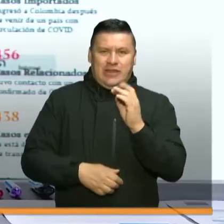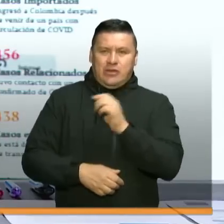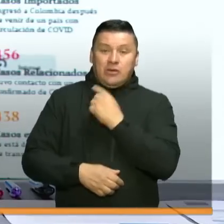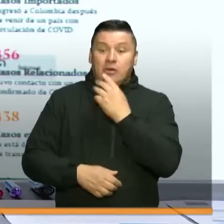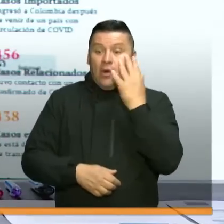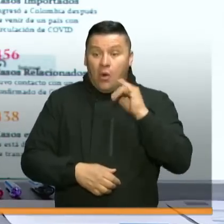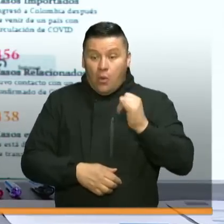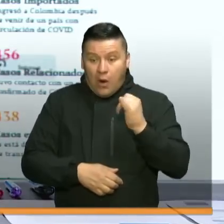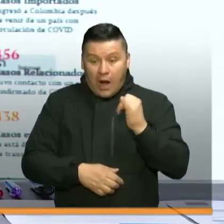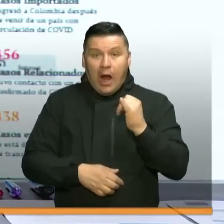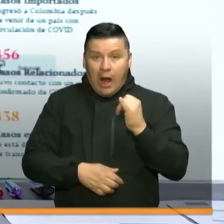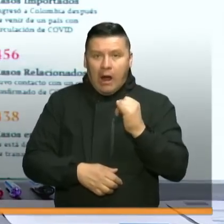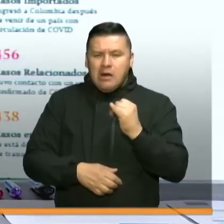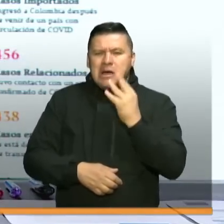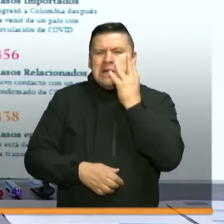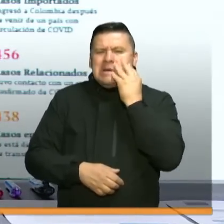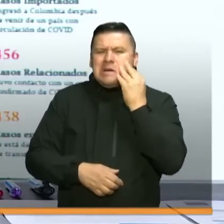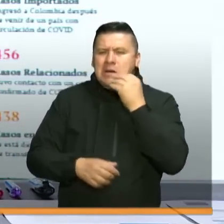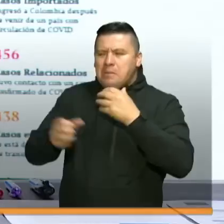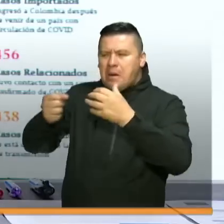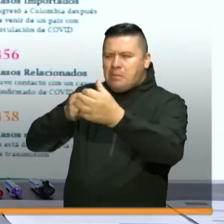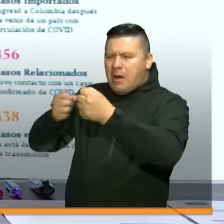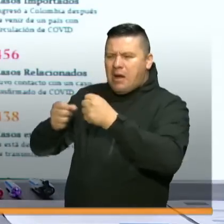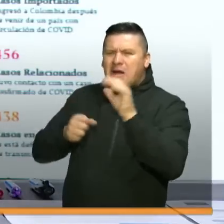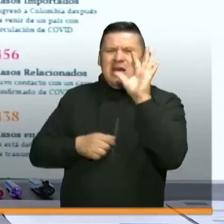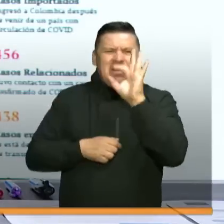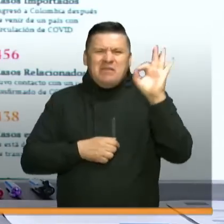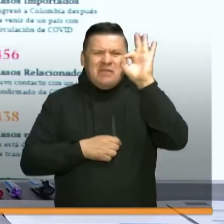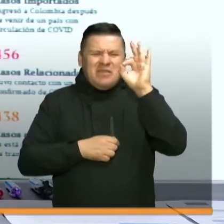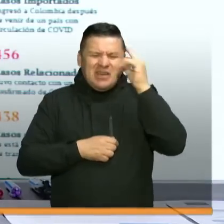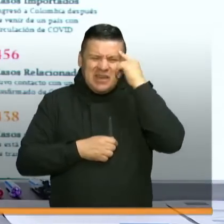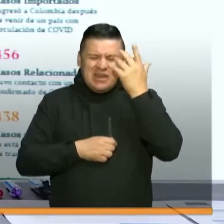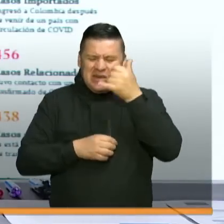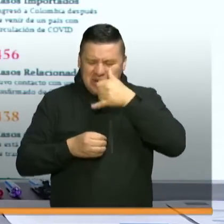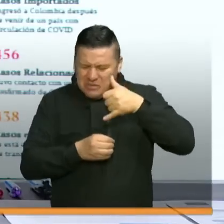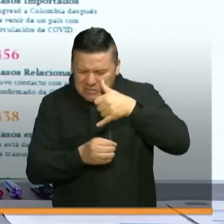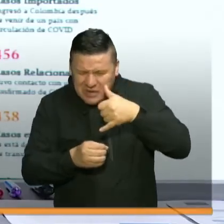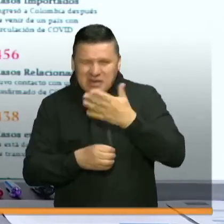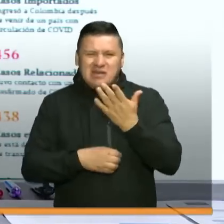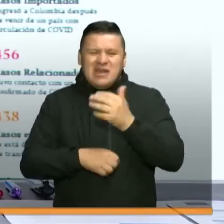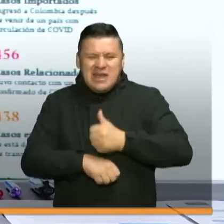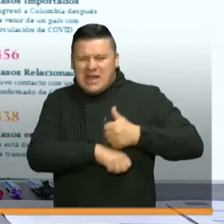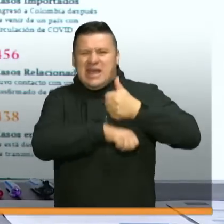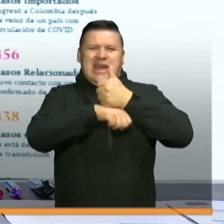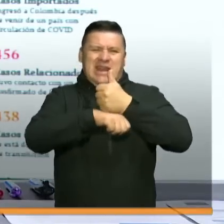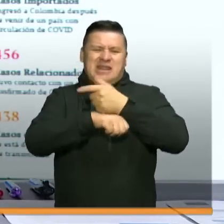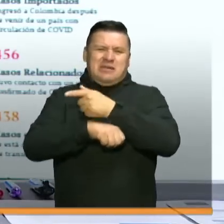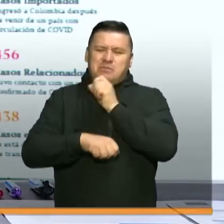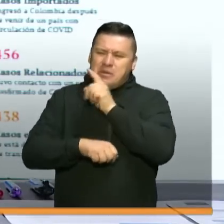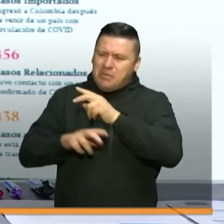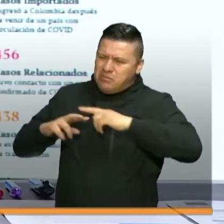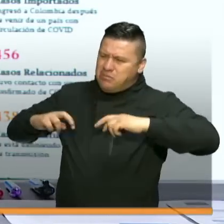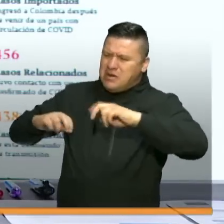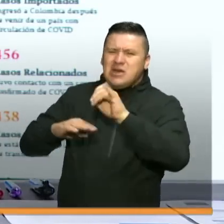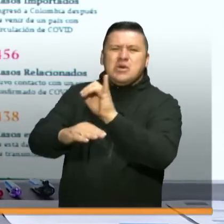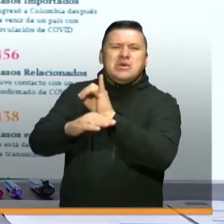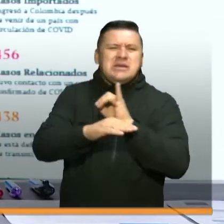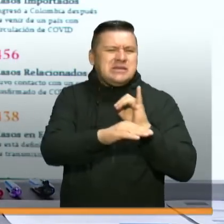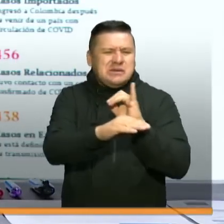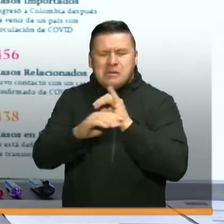el día jueves tuvimos varios expertos, infectólogos, virólogos, gerentes de instituciones